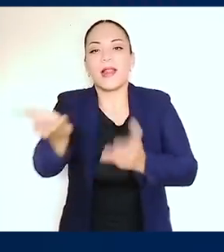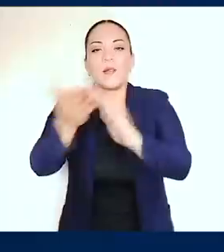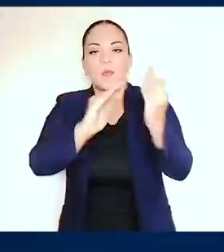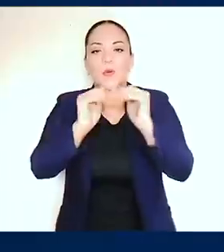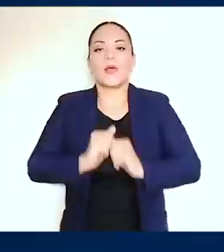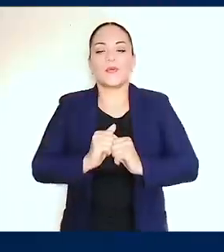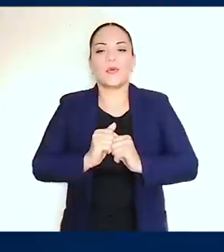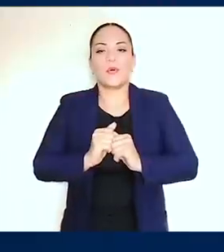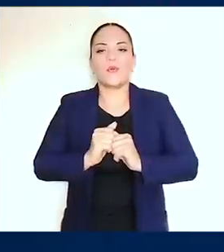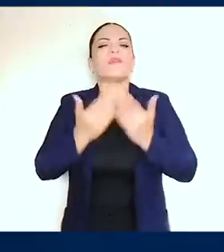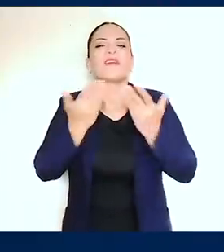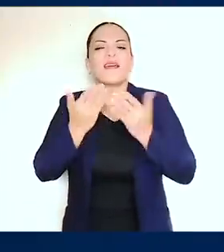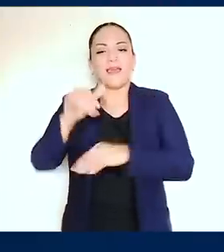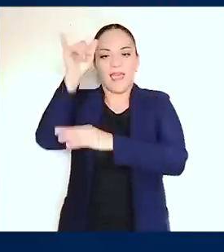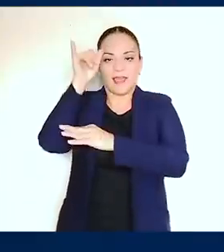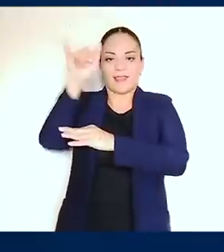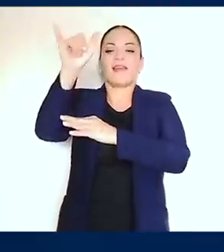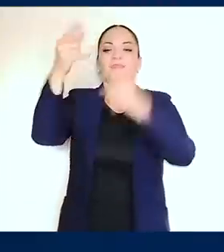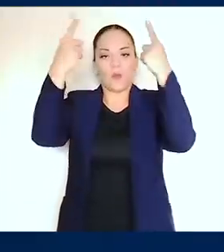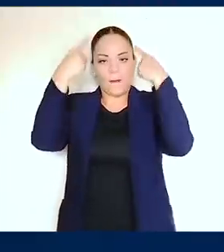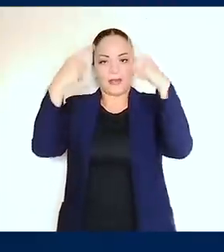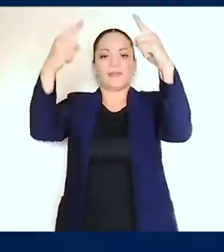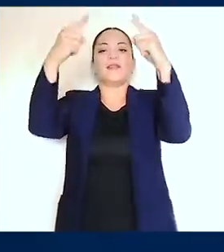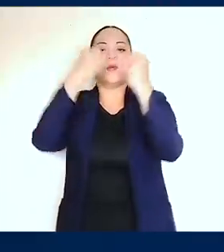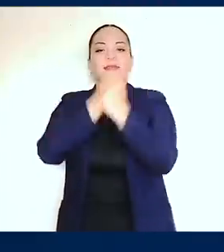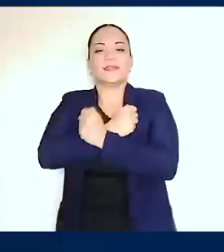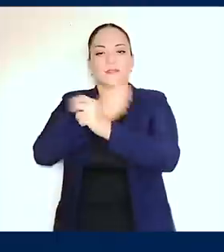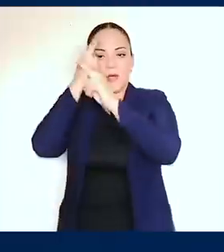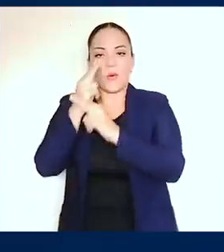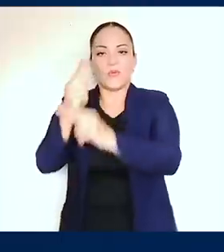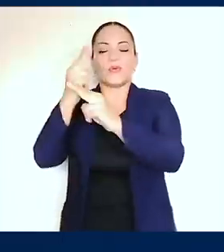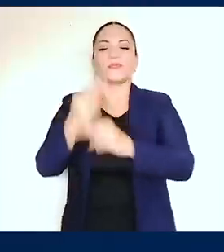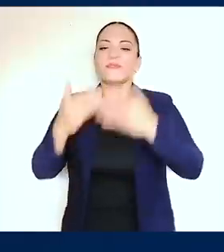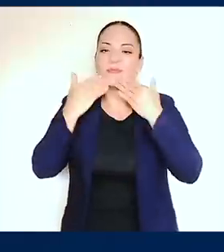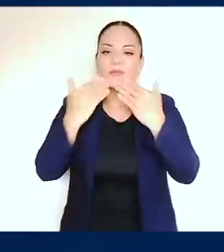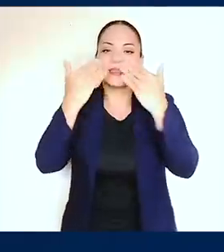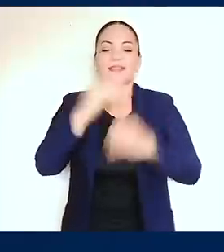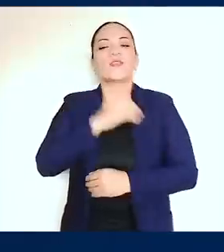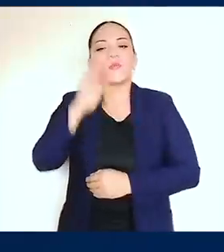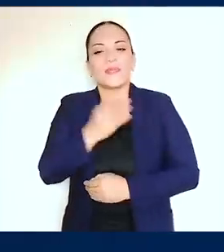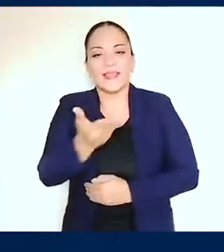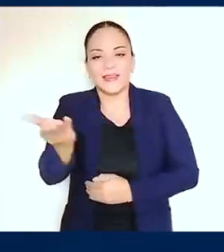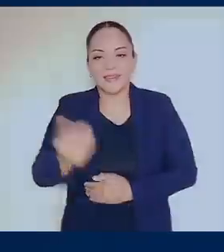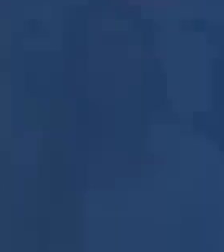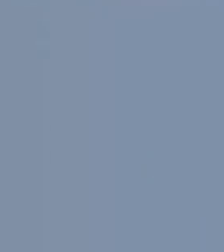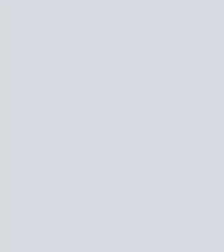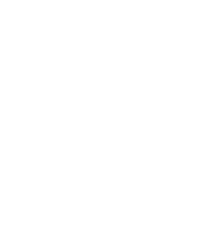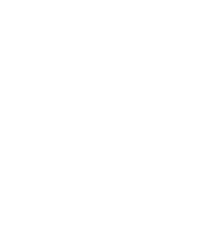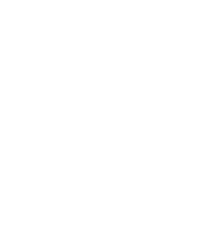eterno prestigio, estima y honor. Muchísimas gracias, que Dios los bendiga.